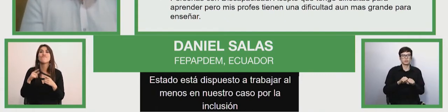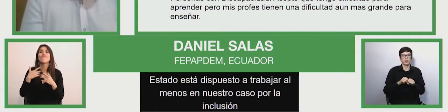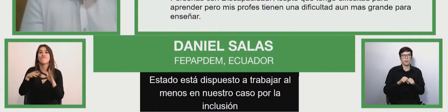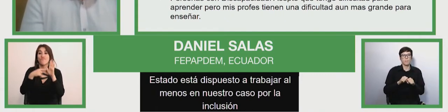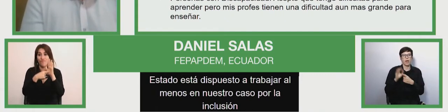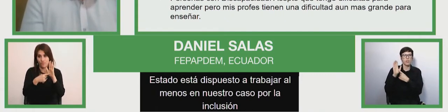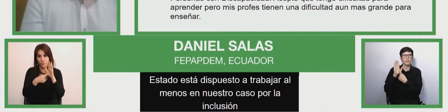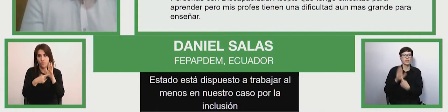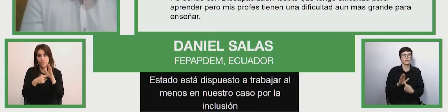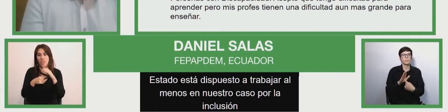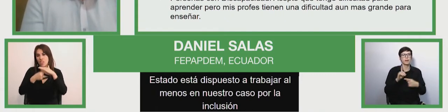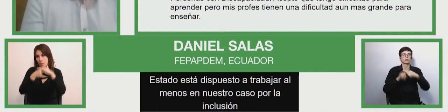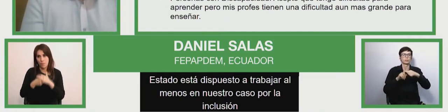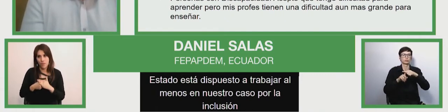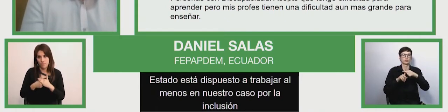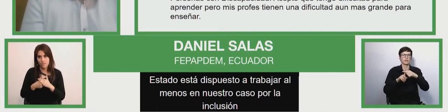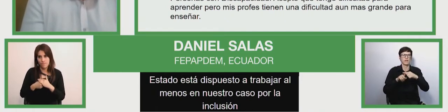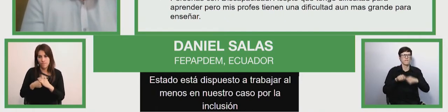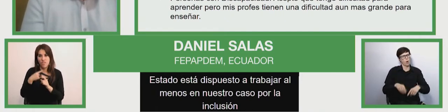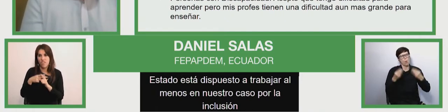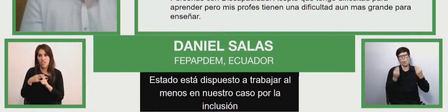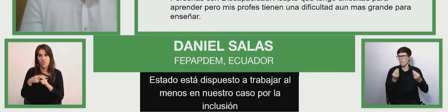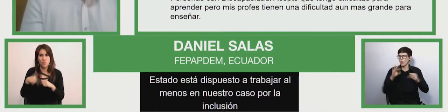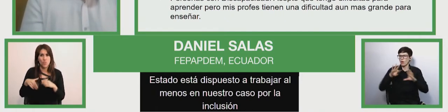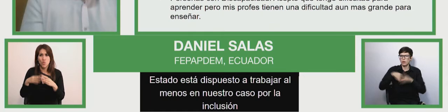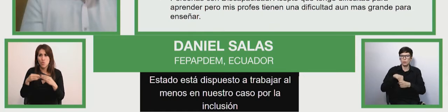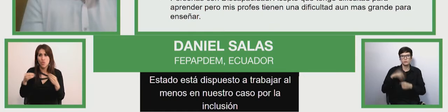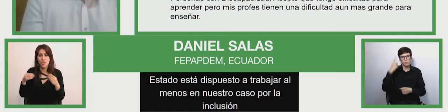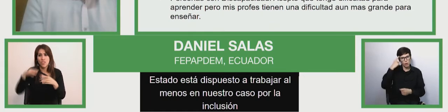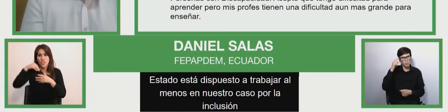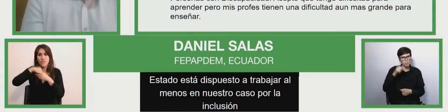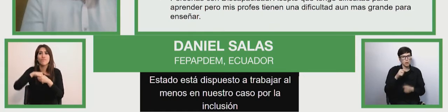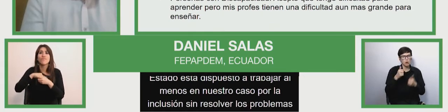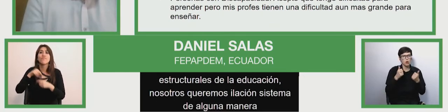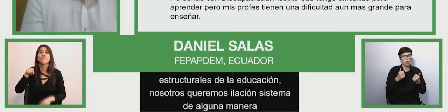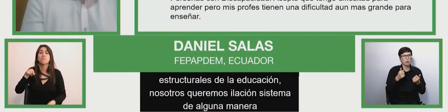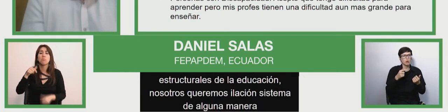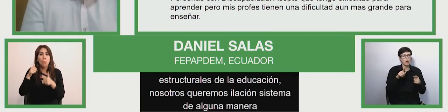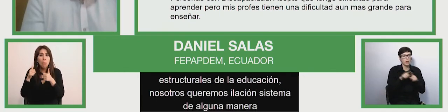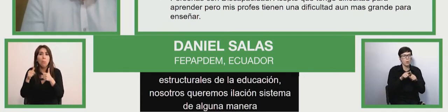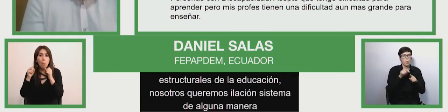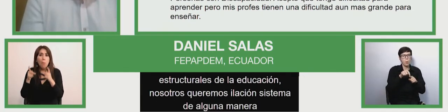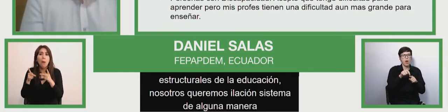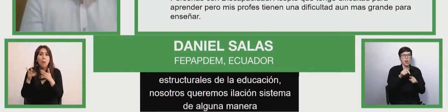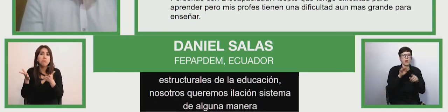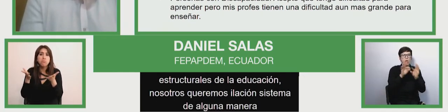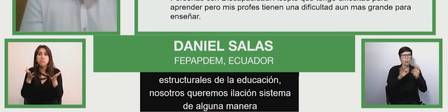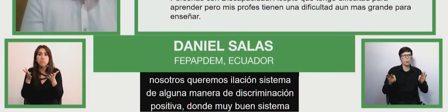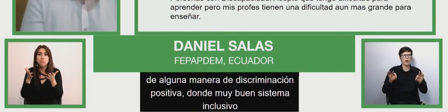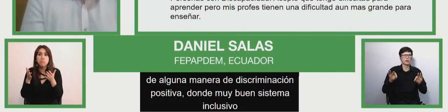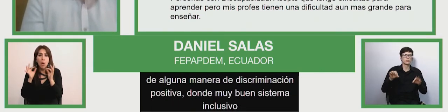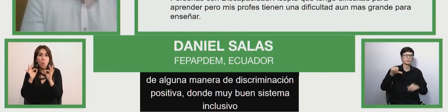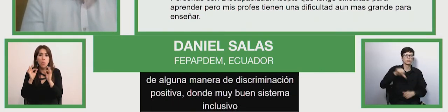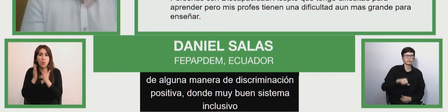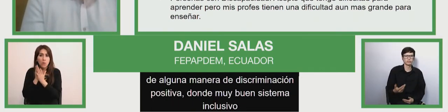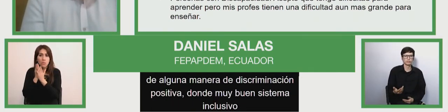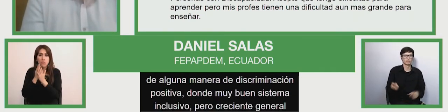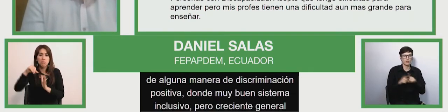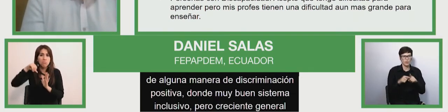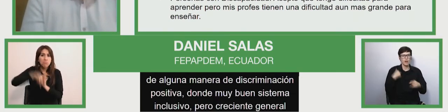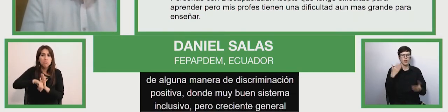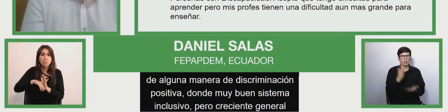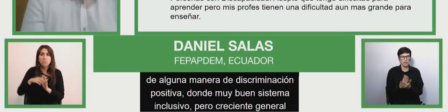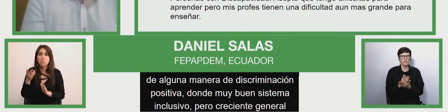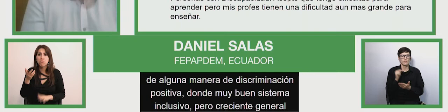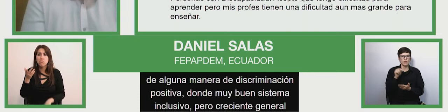discriminación positiva, donde hay un muy buen sistema inclusivo, pero que el estudiante en general siga teniendo tantas falencias. Entonces, nosotros apuntamos a que hay que corregir